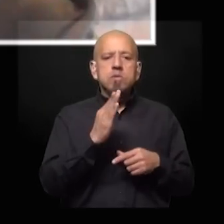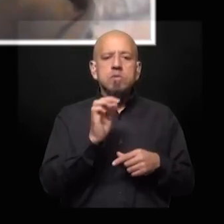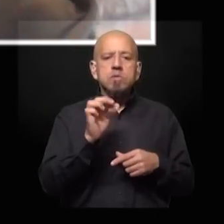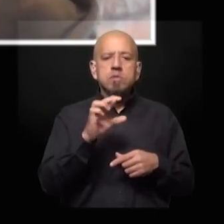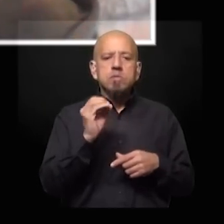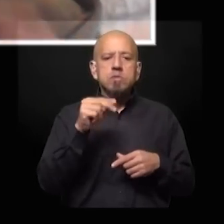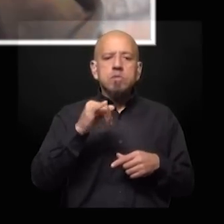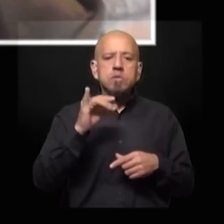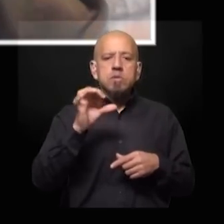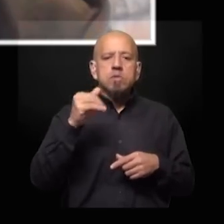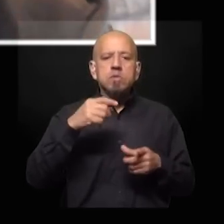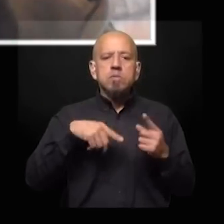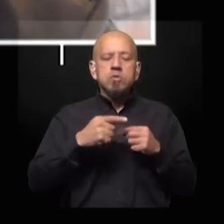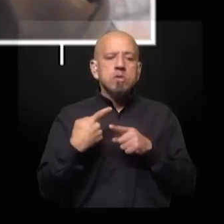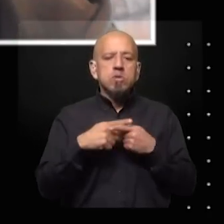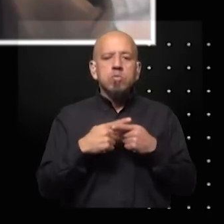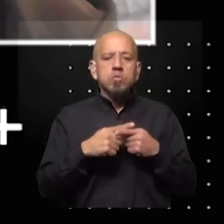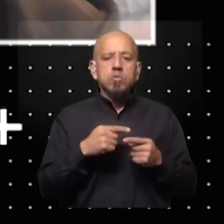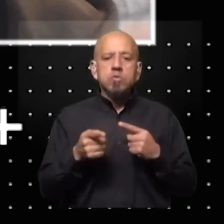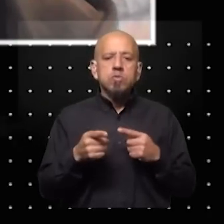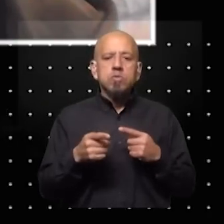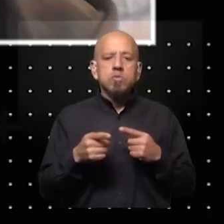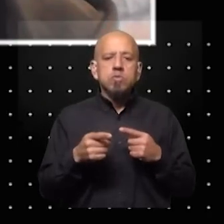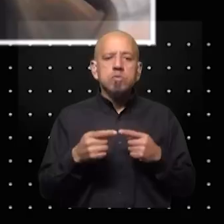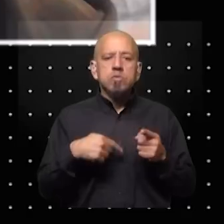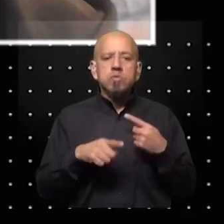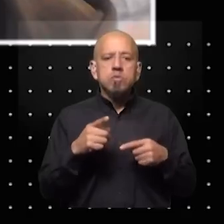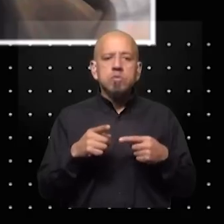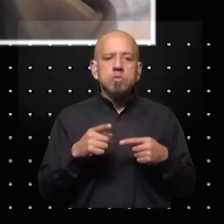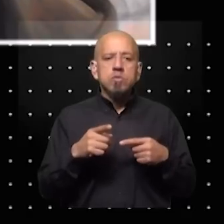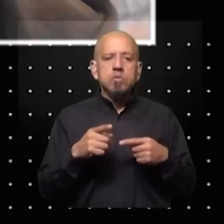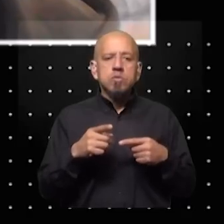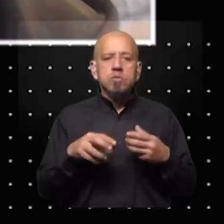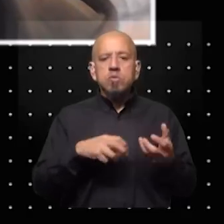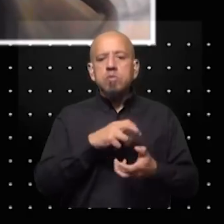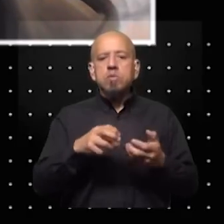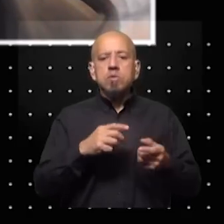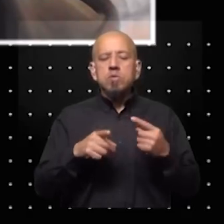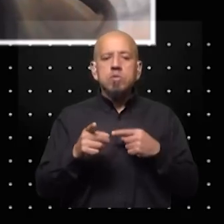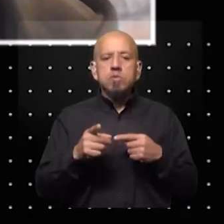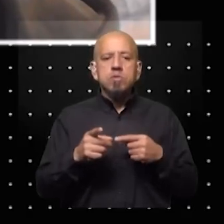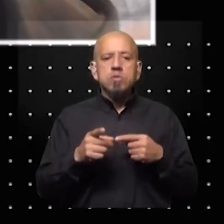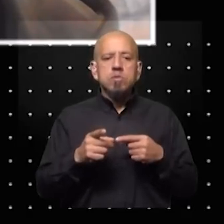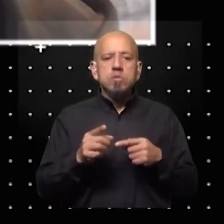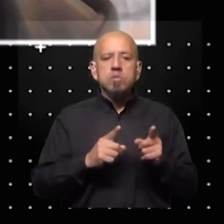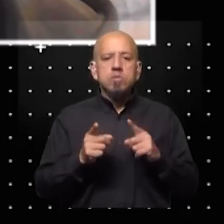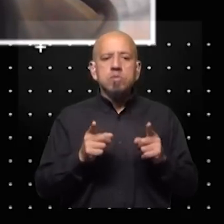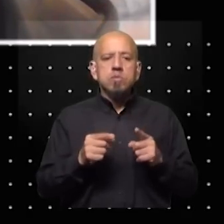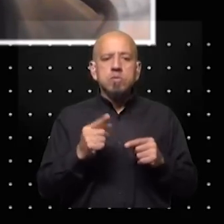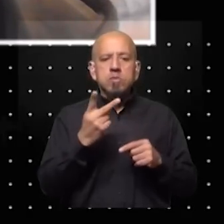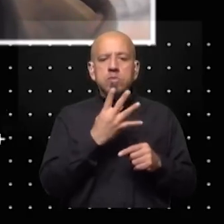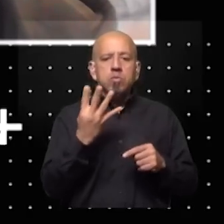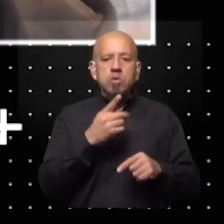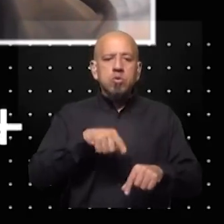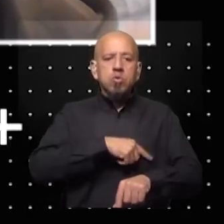del oficialismo la discusión sobre las candidaturas internas ha sido muy conflictiva algunos precandidatos no llegaron a durar 24